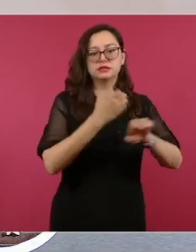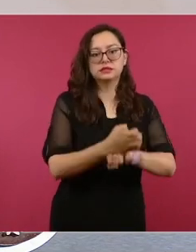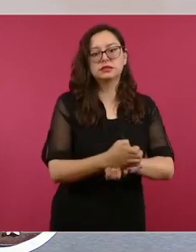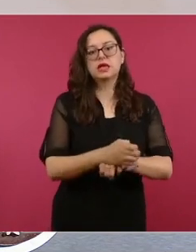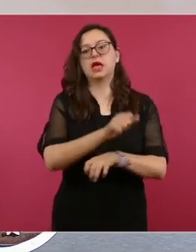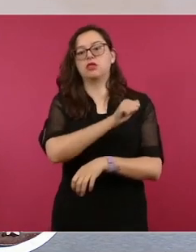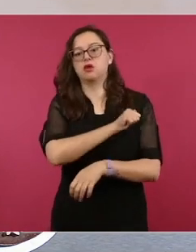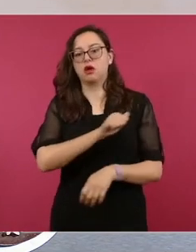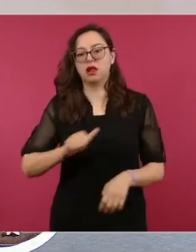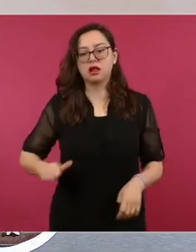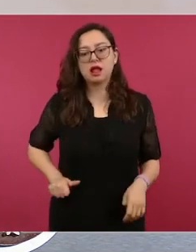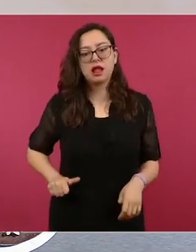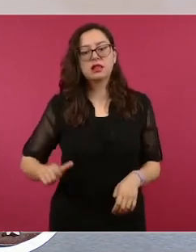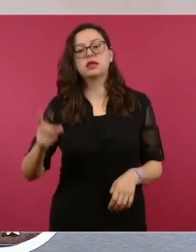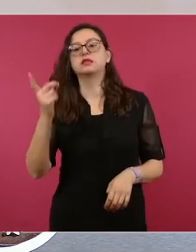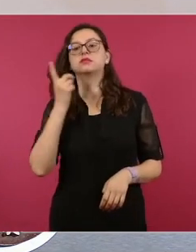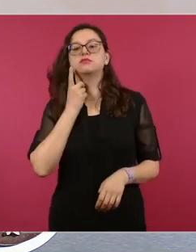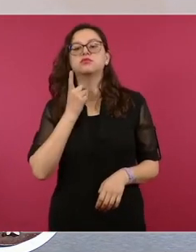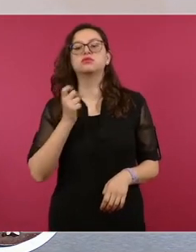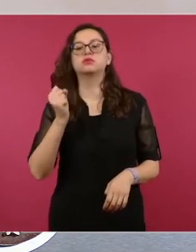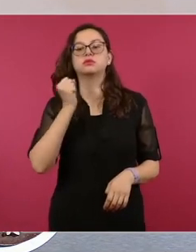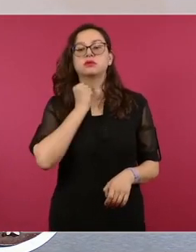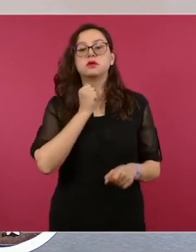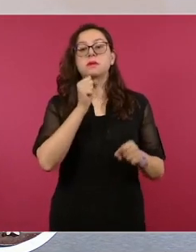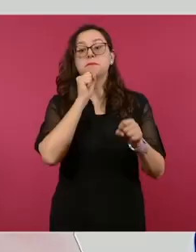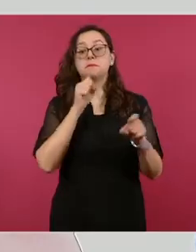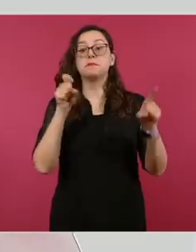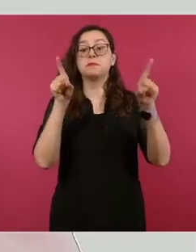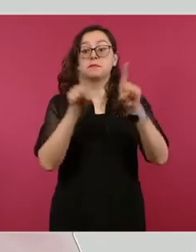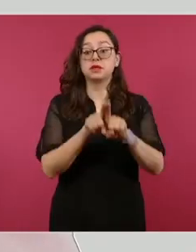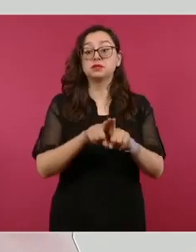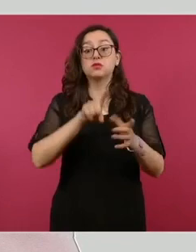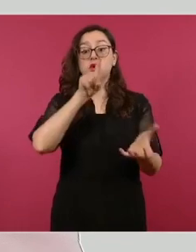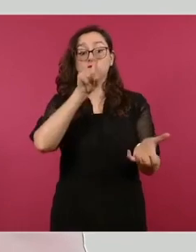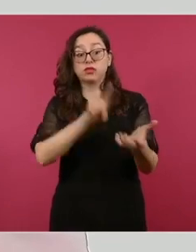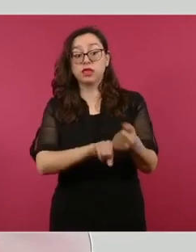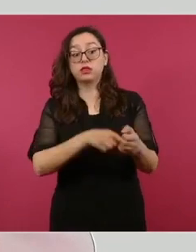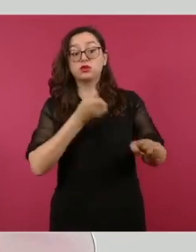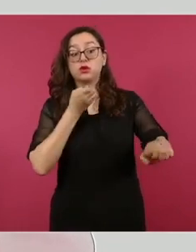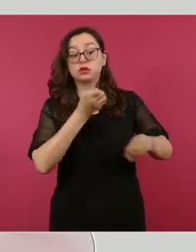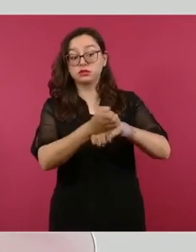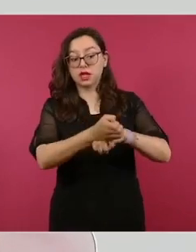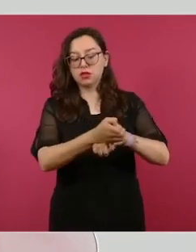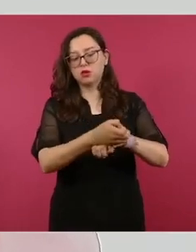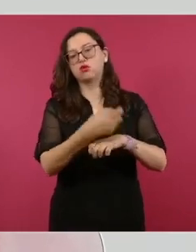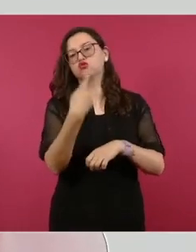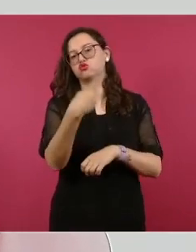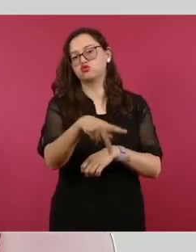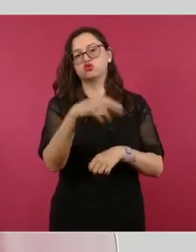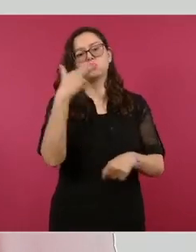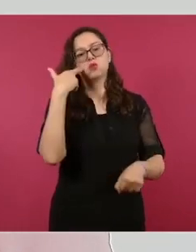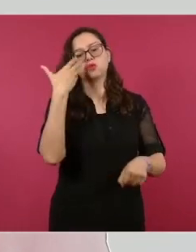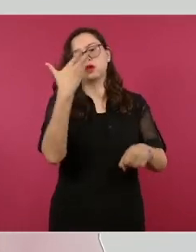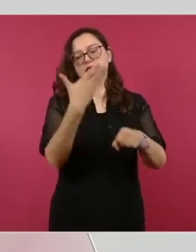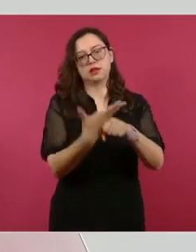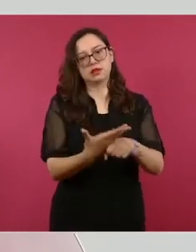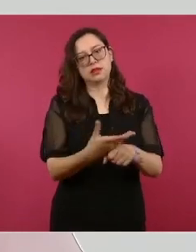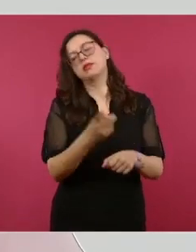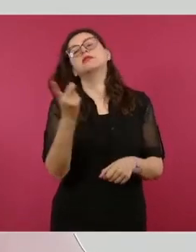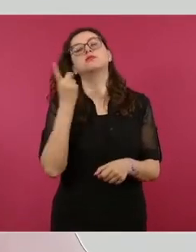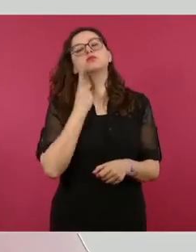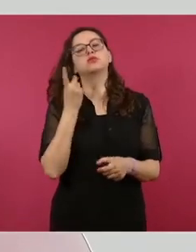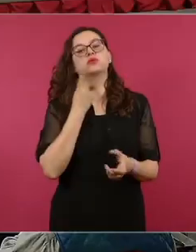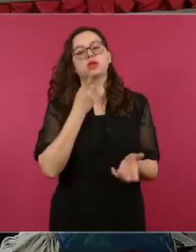con quienes aspiran a puestos de elección popular de carácter local. En la